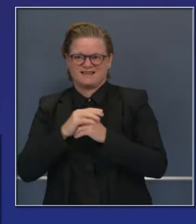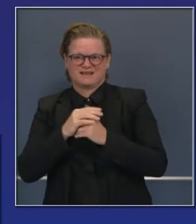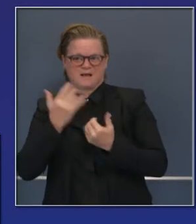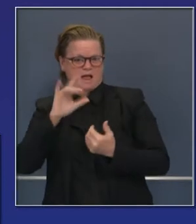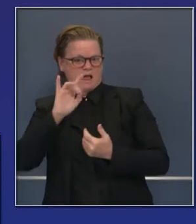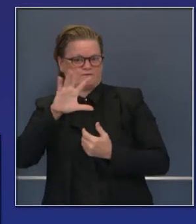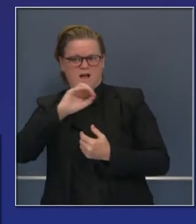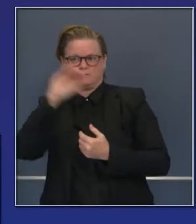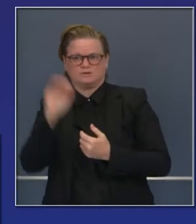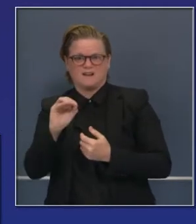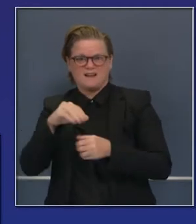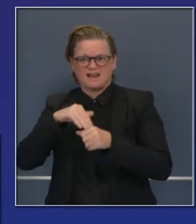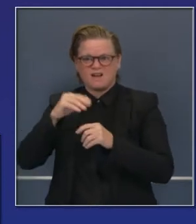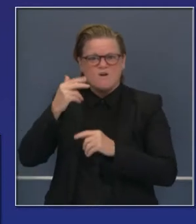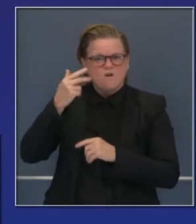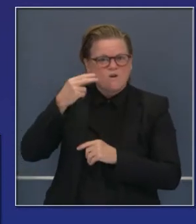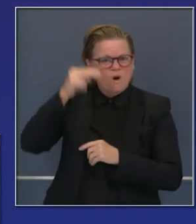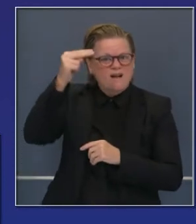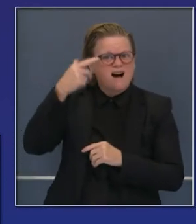100%.